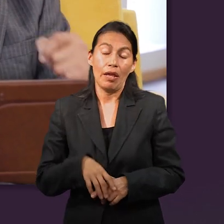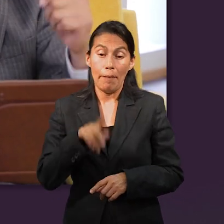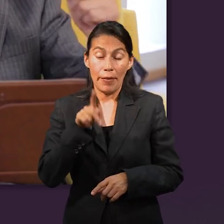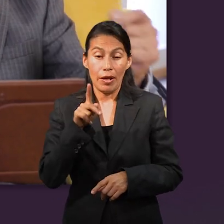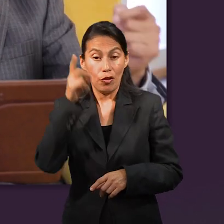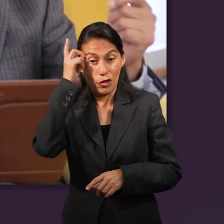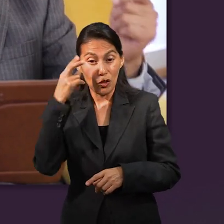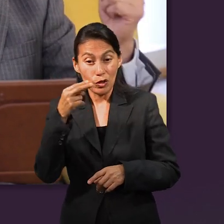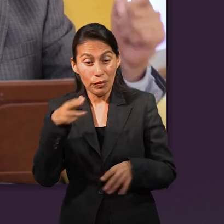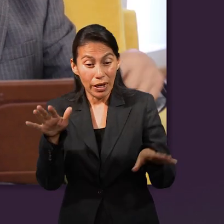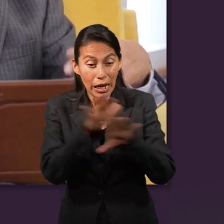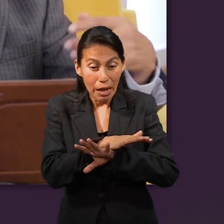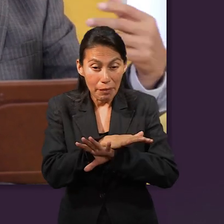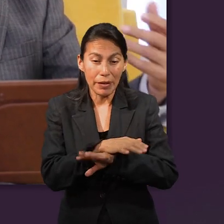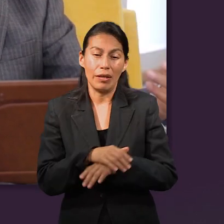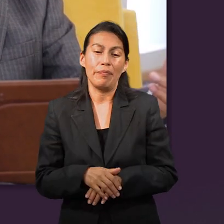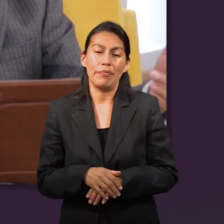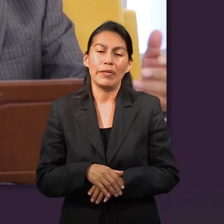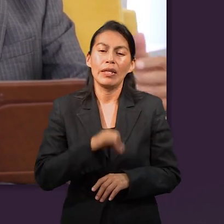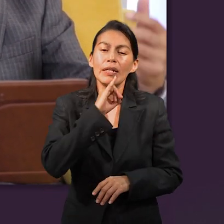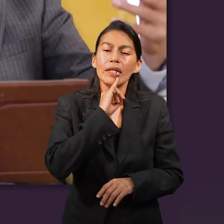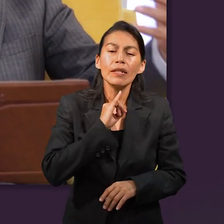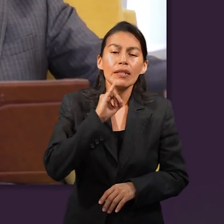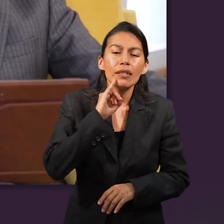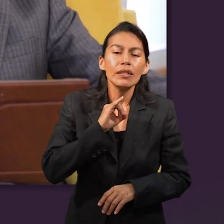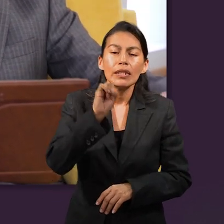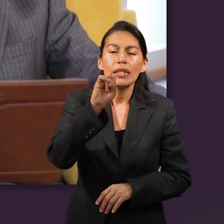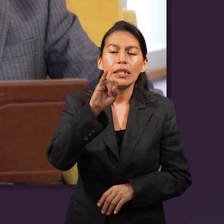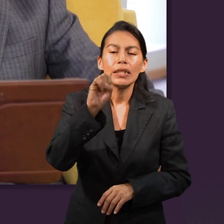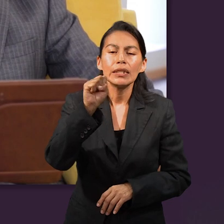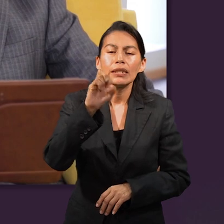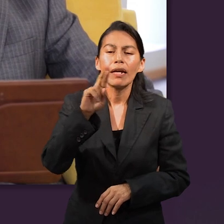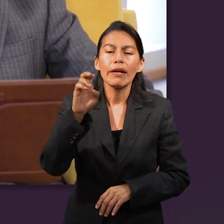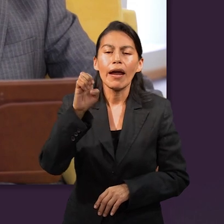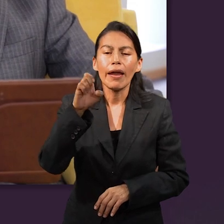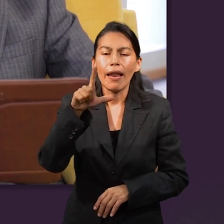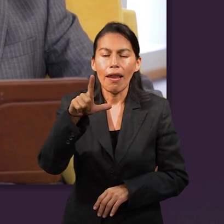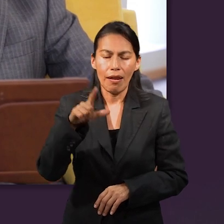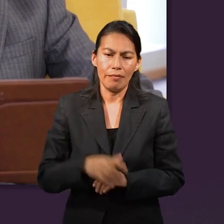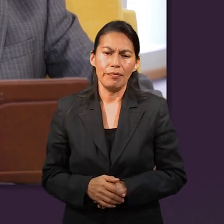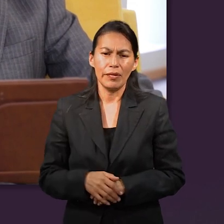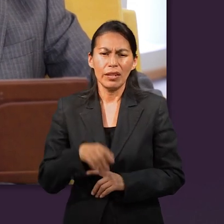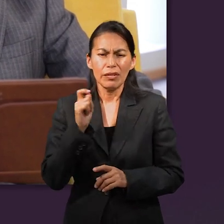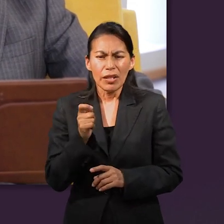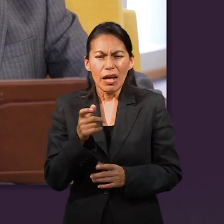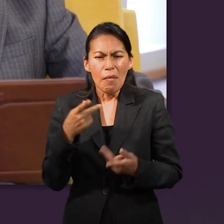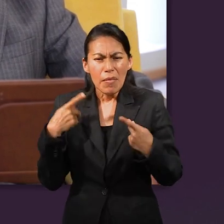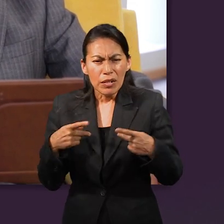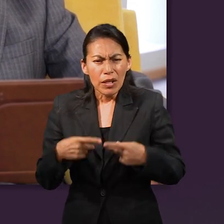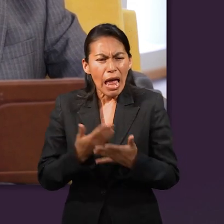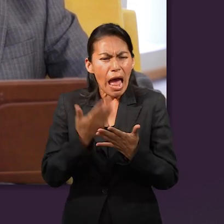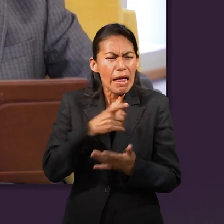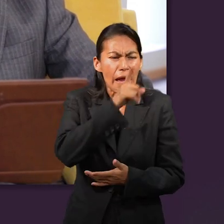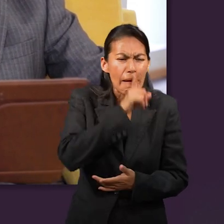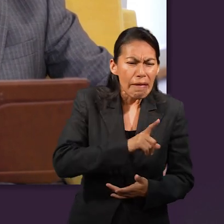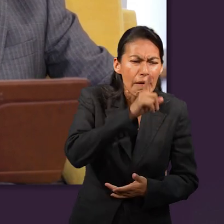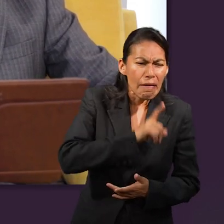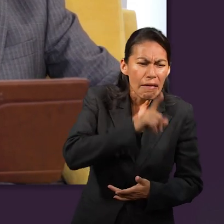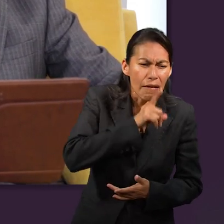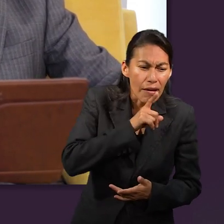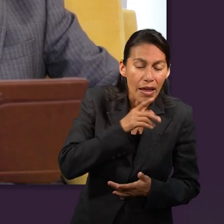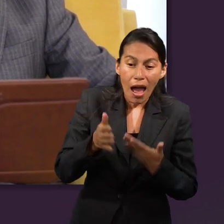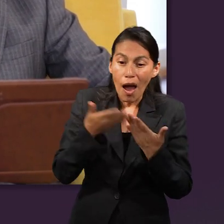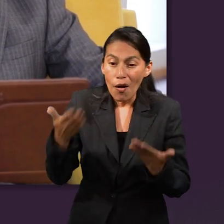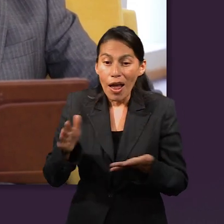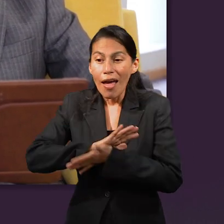donde siempre había tenido problemas, quieren mentir, y ahora se convierte en una persona distinta, una nueva criatura